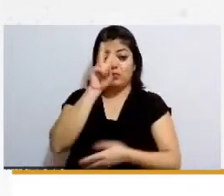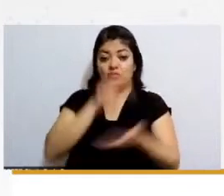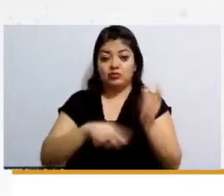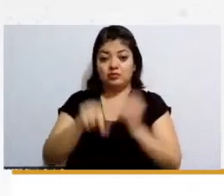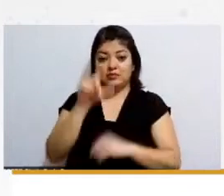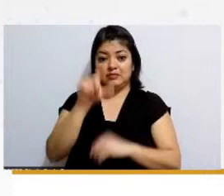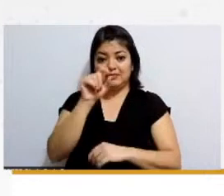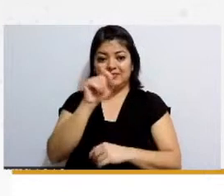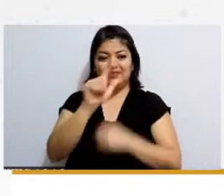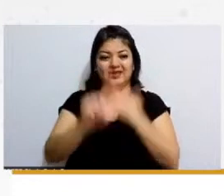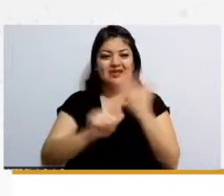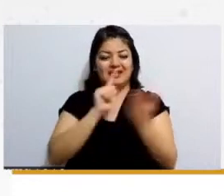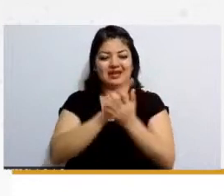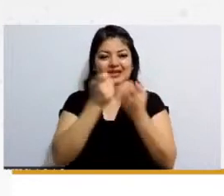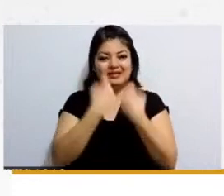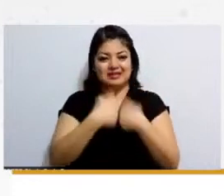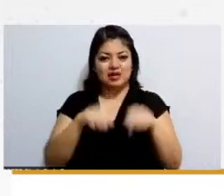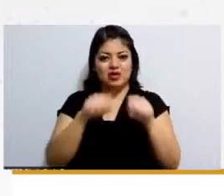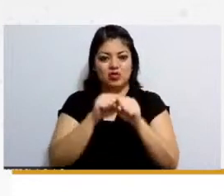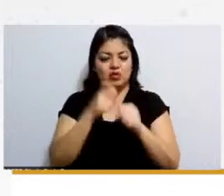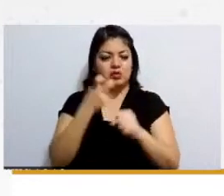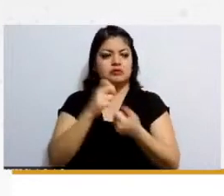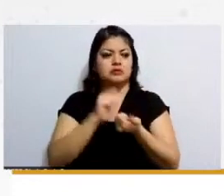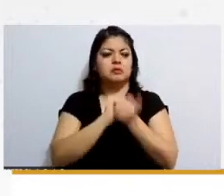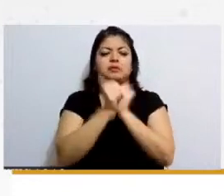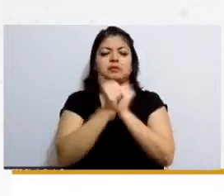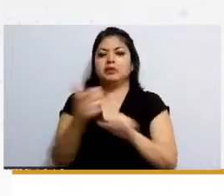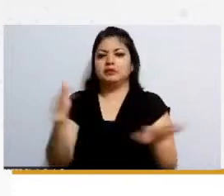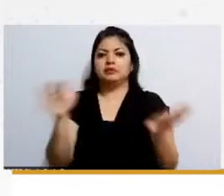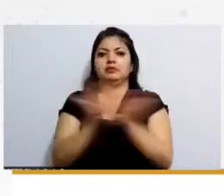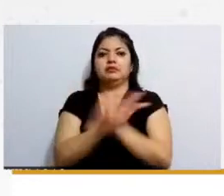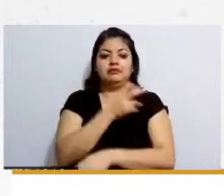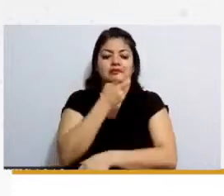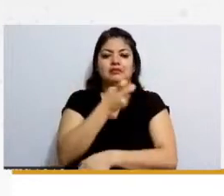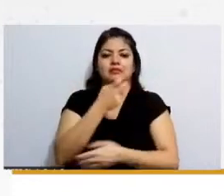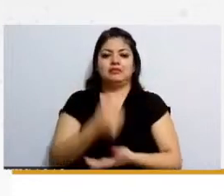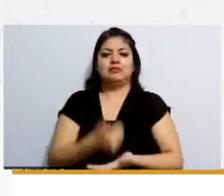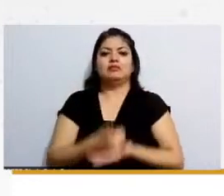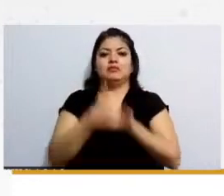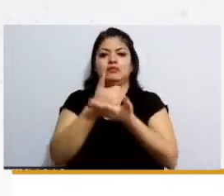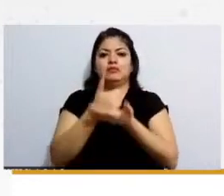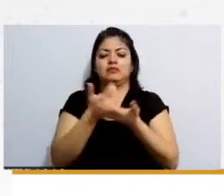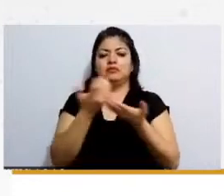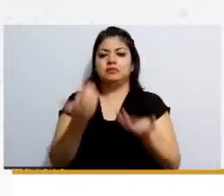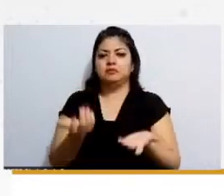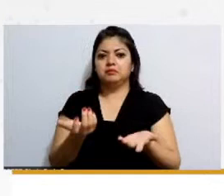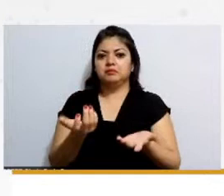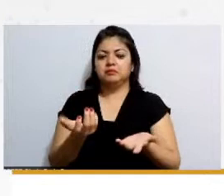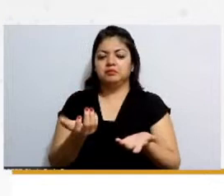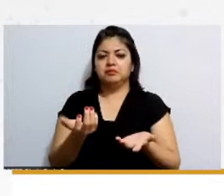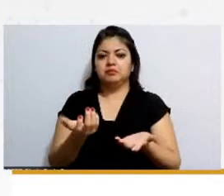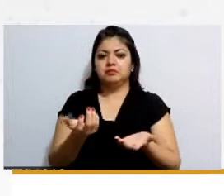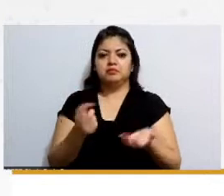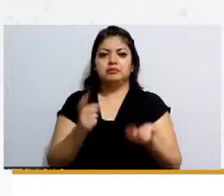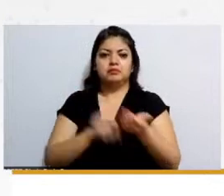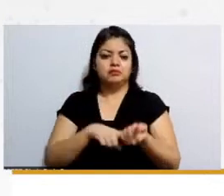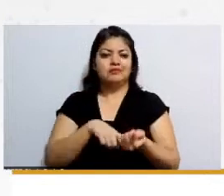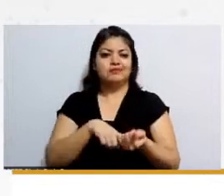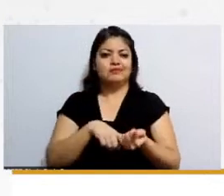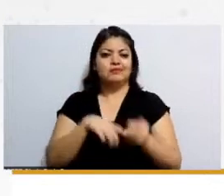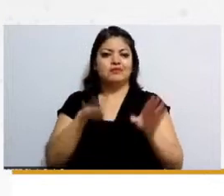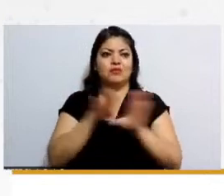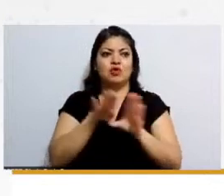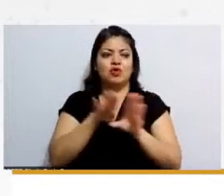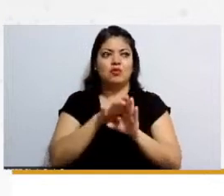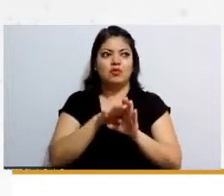del seguro social ya hacen ese cambio lo cual permite que ya sea de manera general